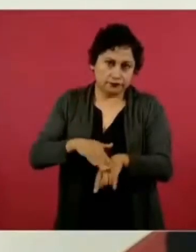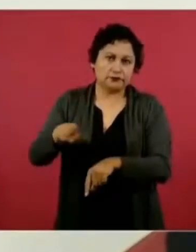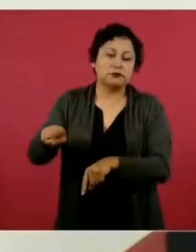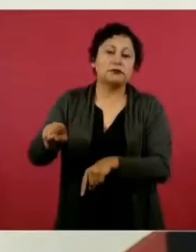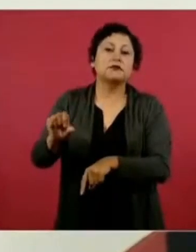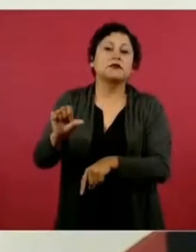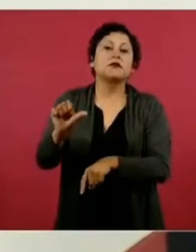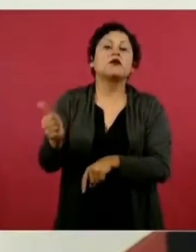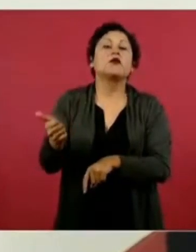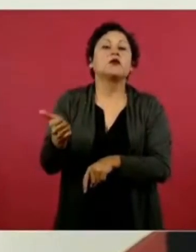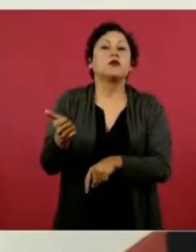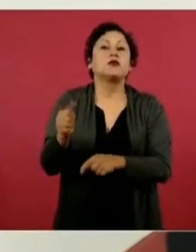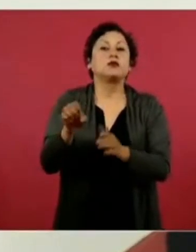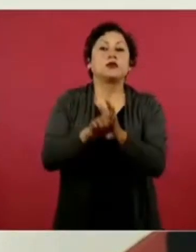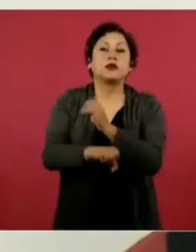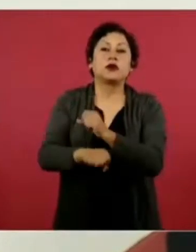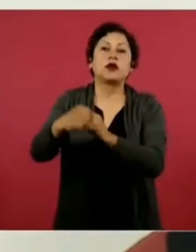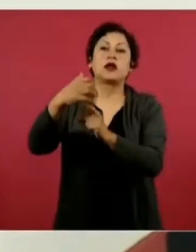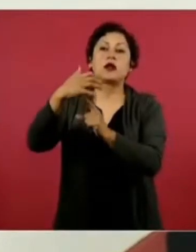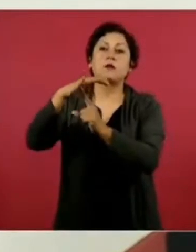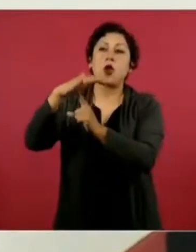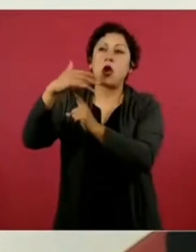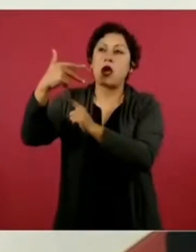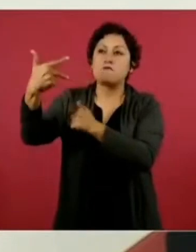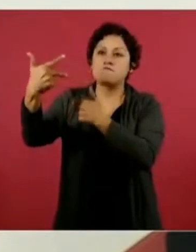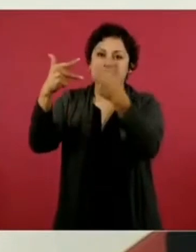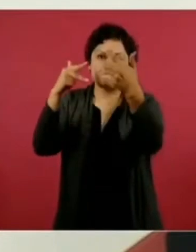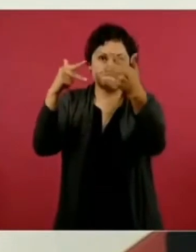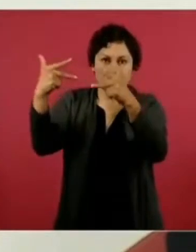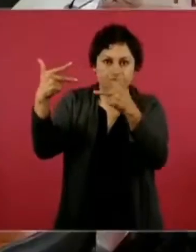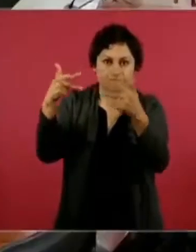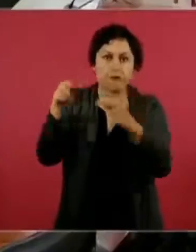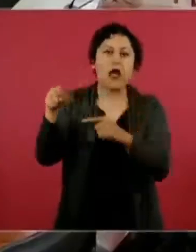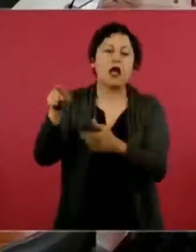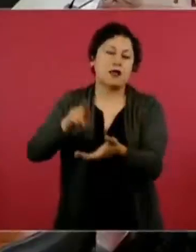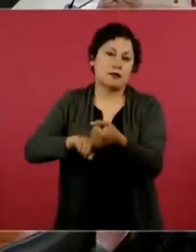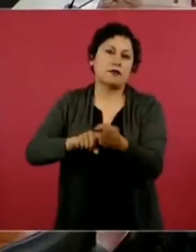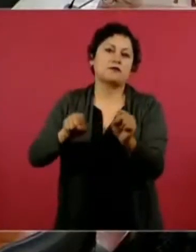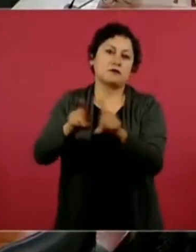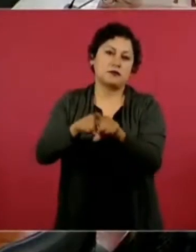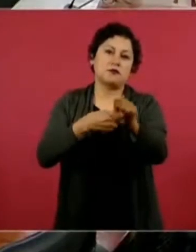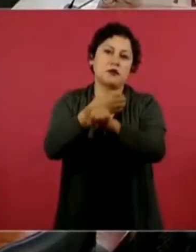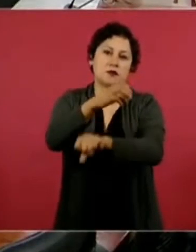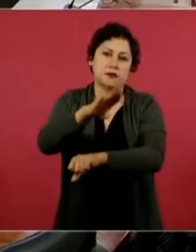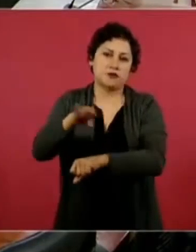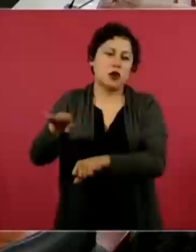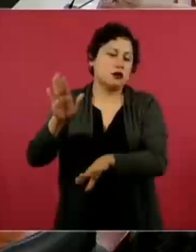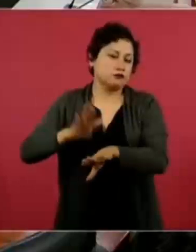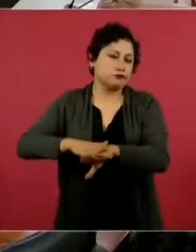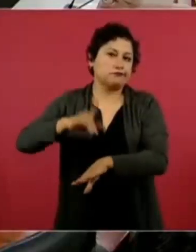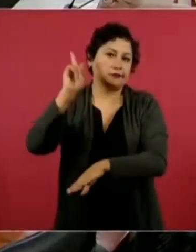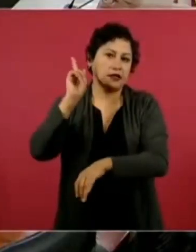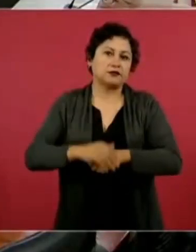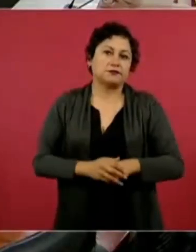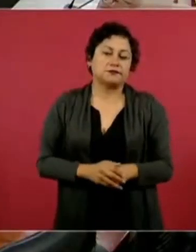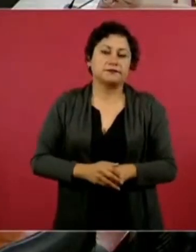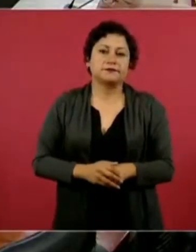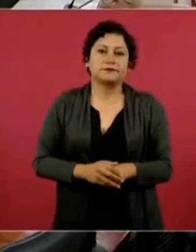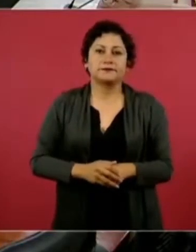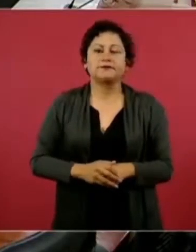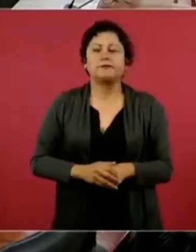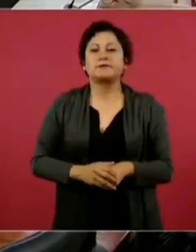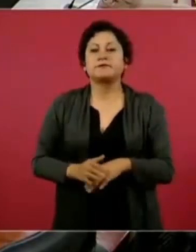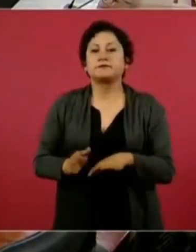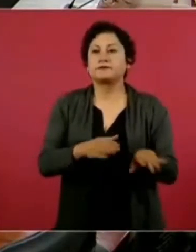ataques con drones han sido ahí en Michoacán. Muchas gracias, presidente. Gracias a Busquen, porque sería